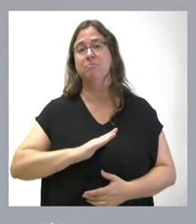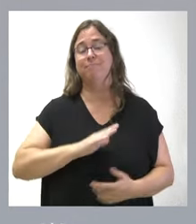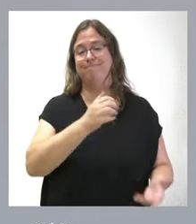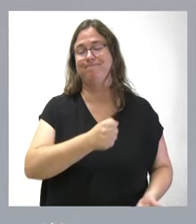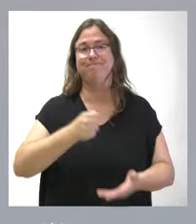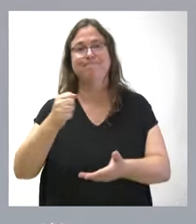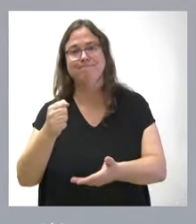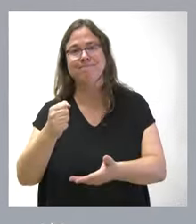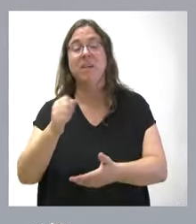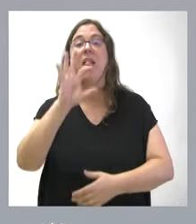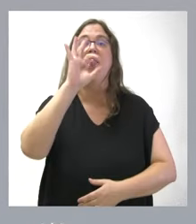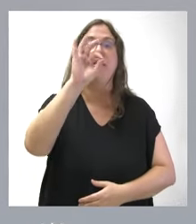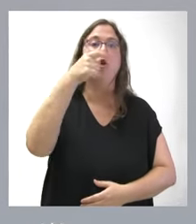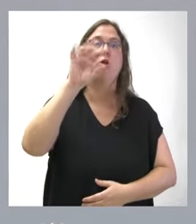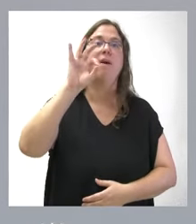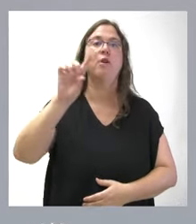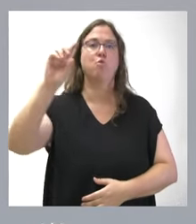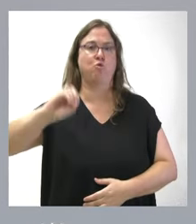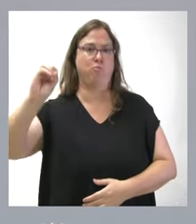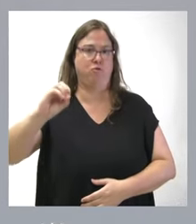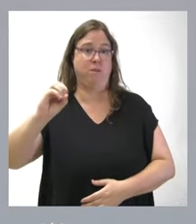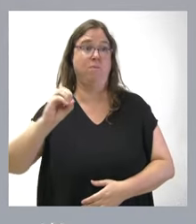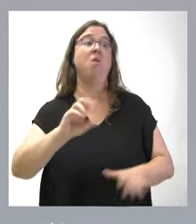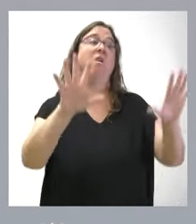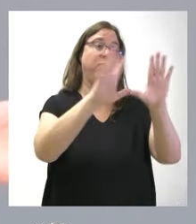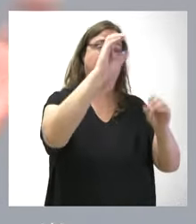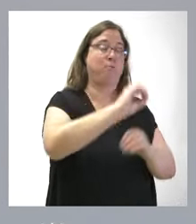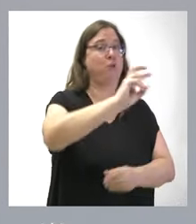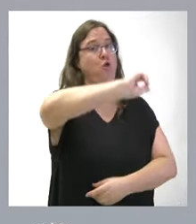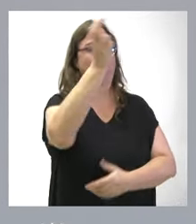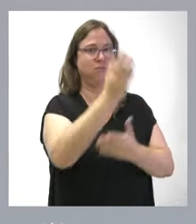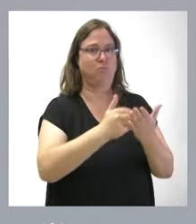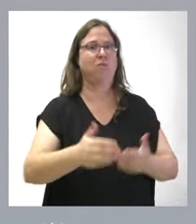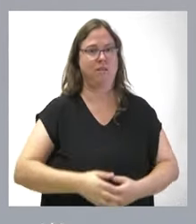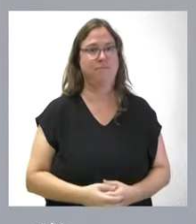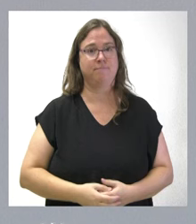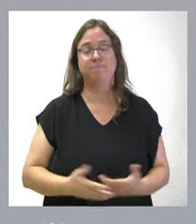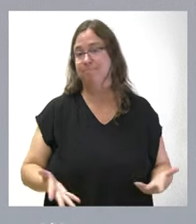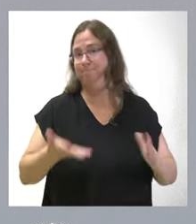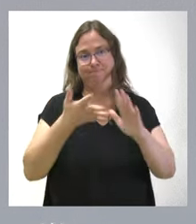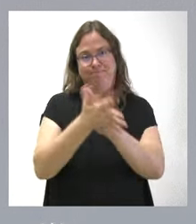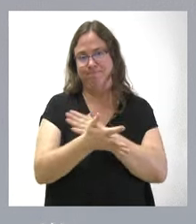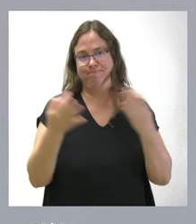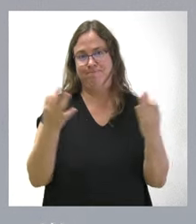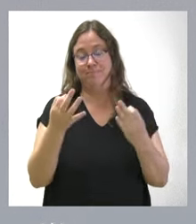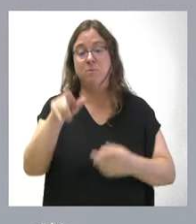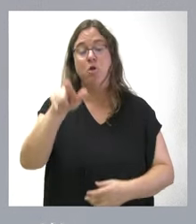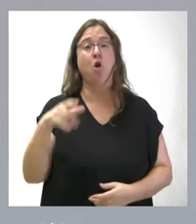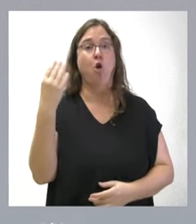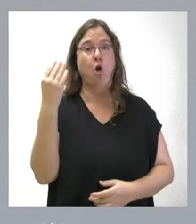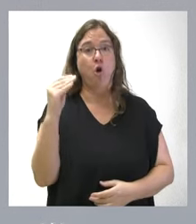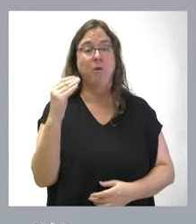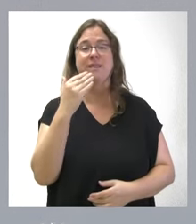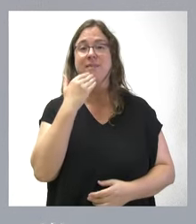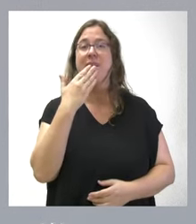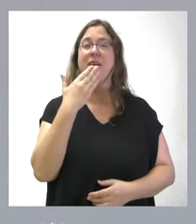patrimoniales el 0,01% frente al 10% que pagan otras comunidades autónomas. Dicho de otra manera, un joven de menos